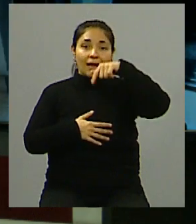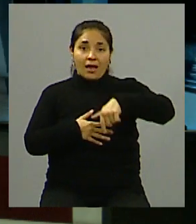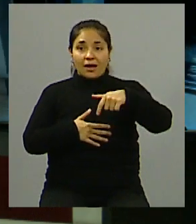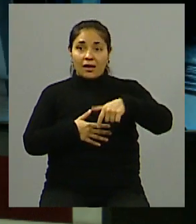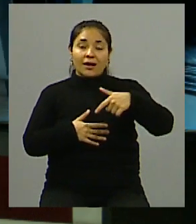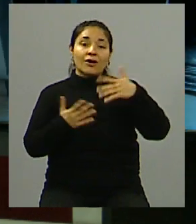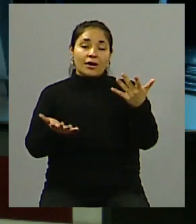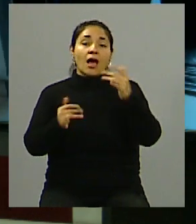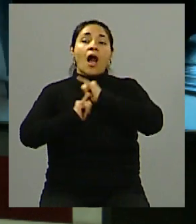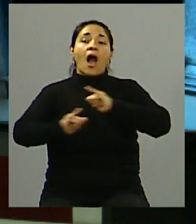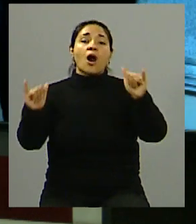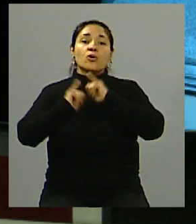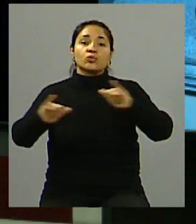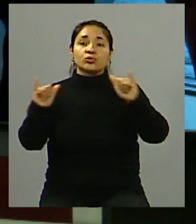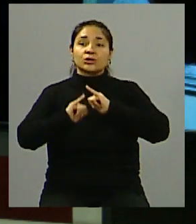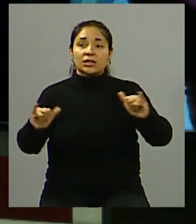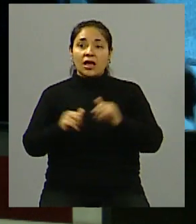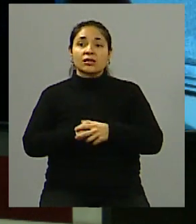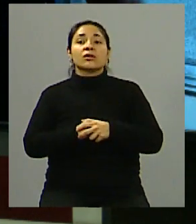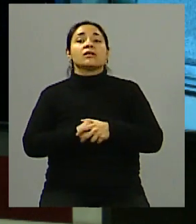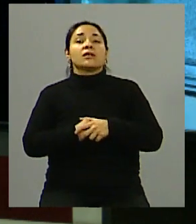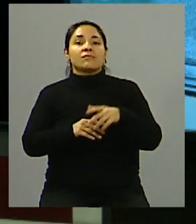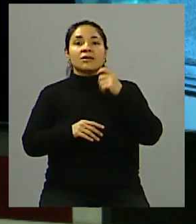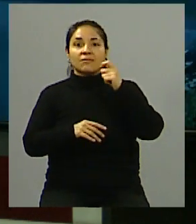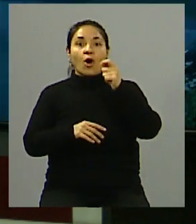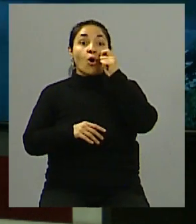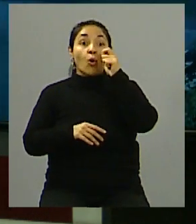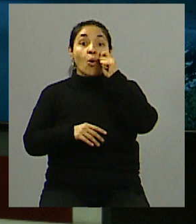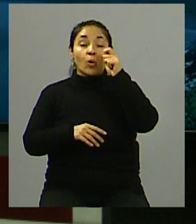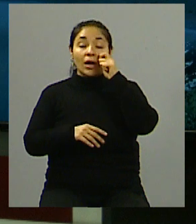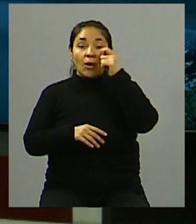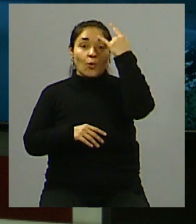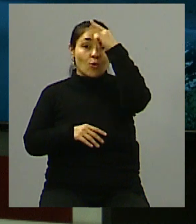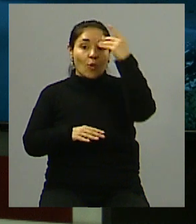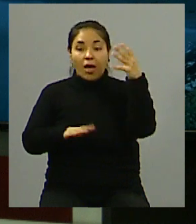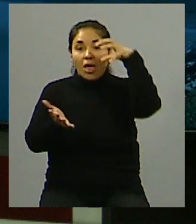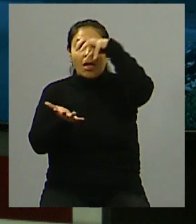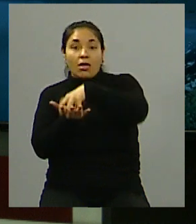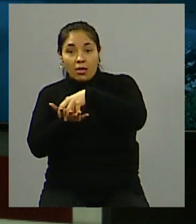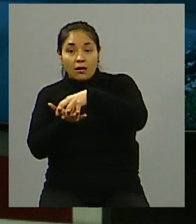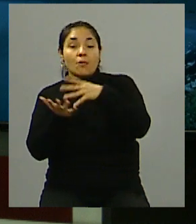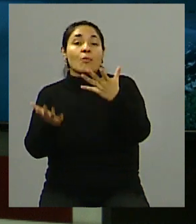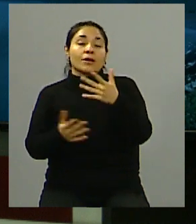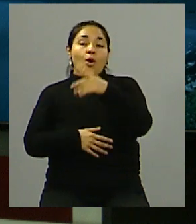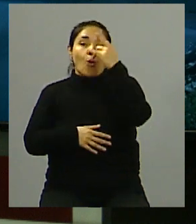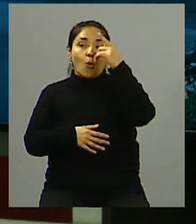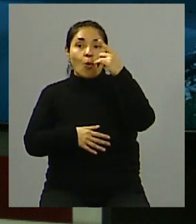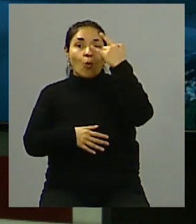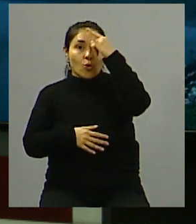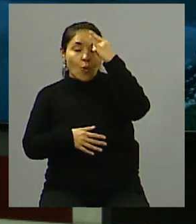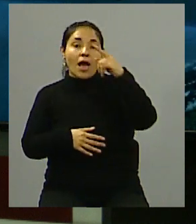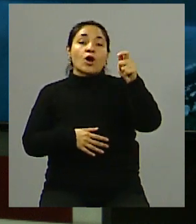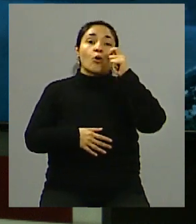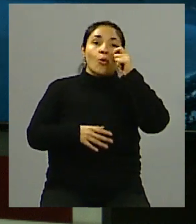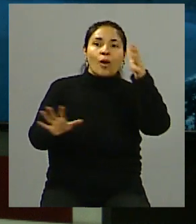anunciando con mucha pompa la instalación de Google en Uruguay. Porque, bueno, porque en Uruguay Google tenía planeado